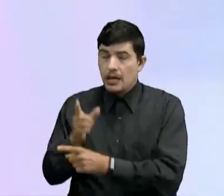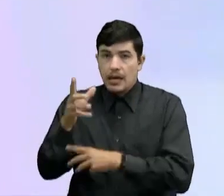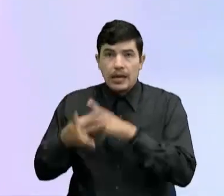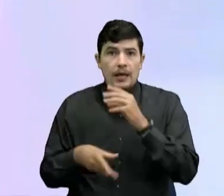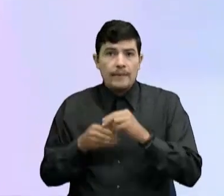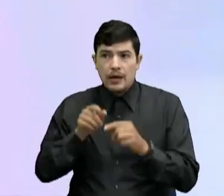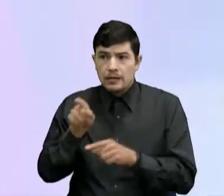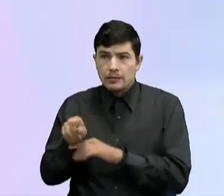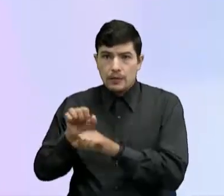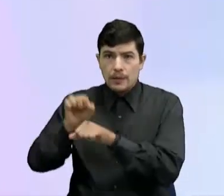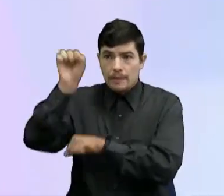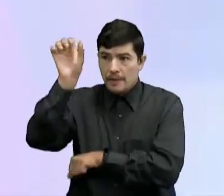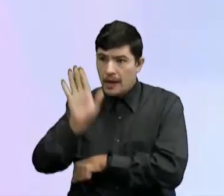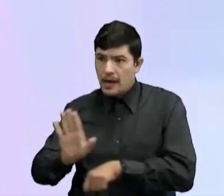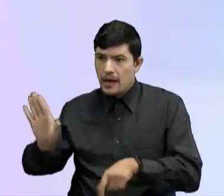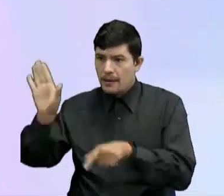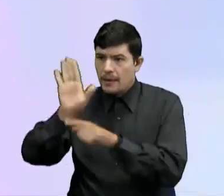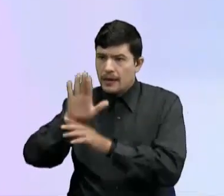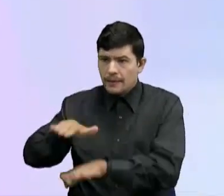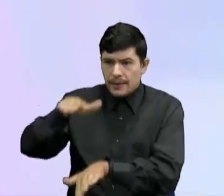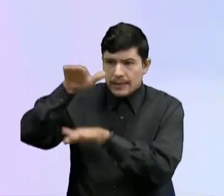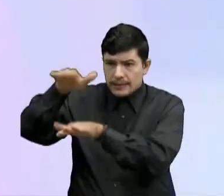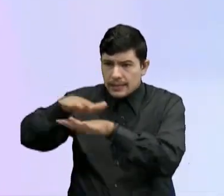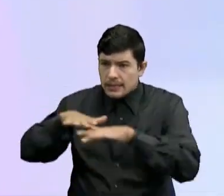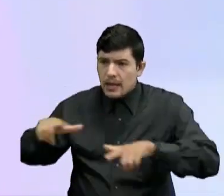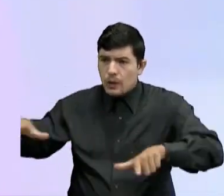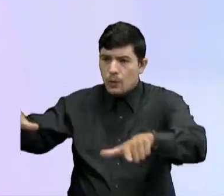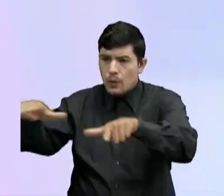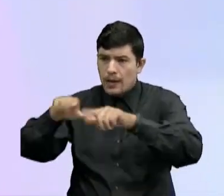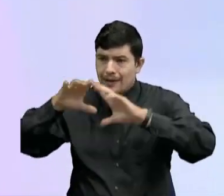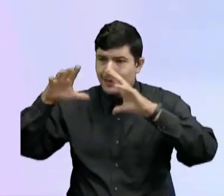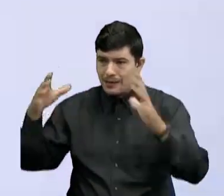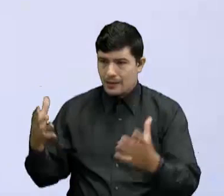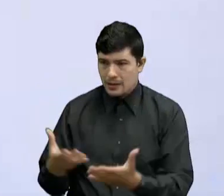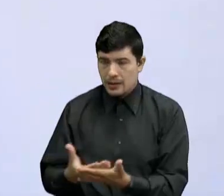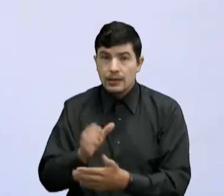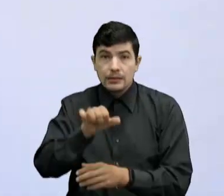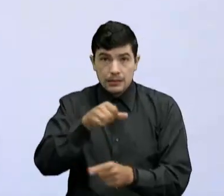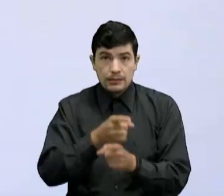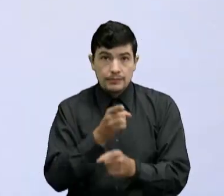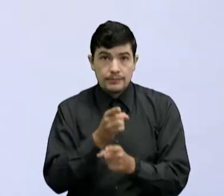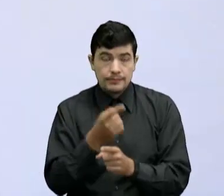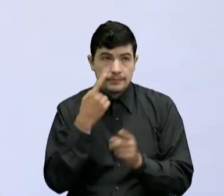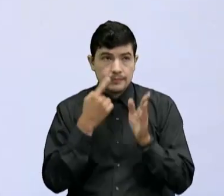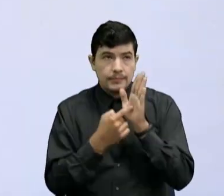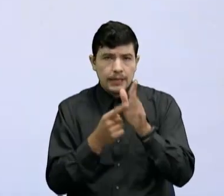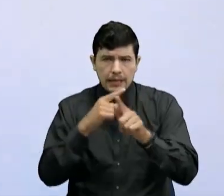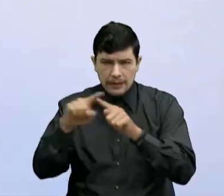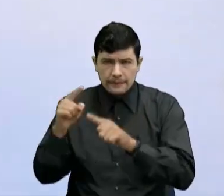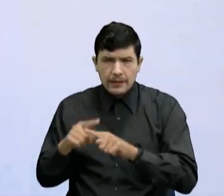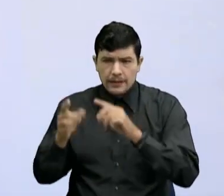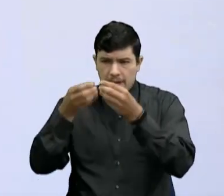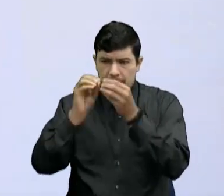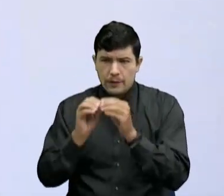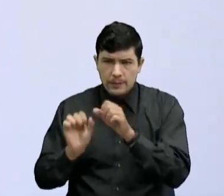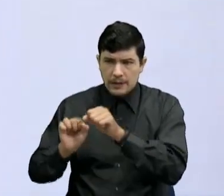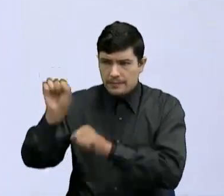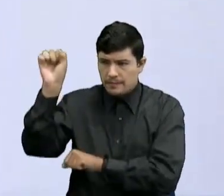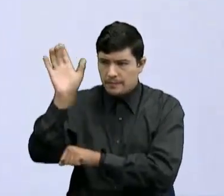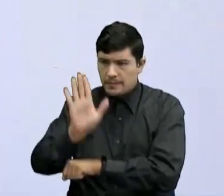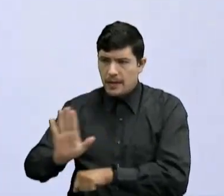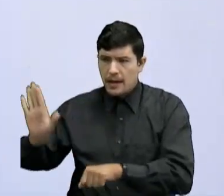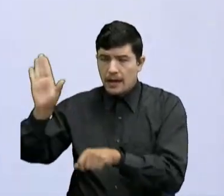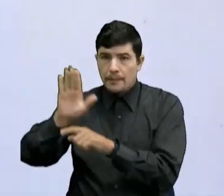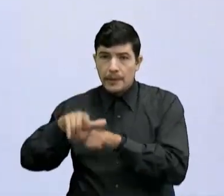Son la representación De un espacio Del mundo ¿Cierto? Sí, señora Tenemos diferentes tipos De mapas Mapas de